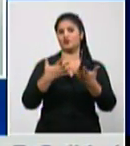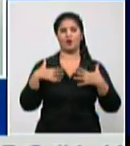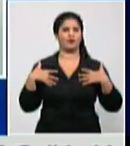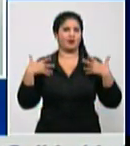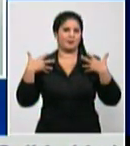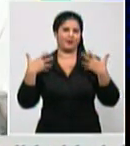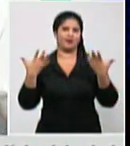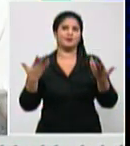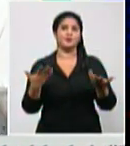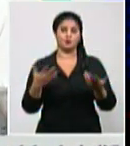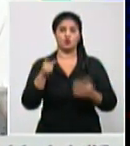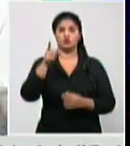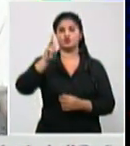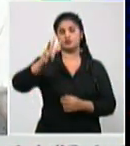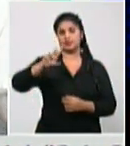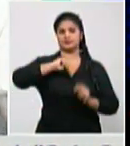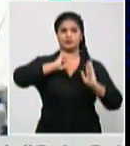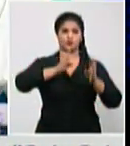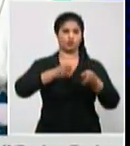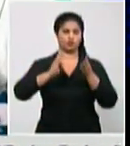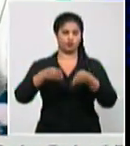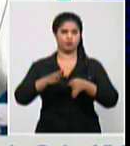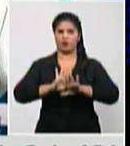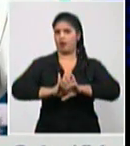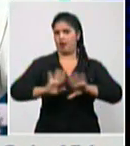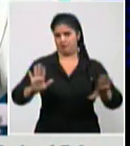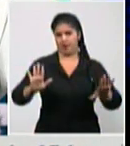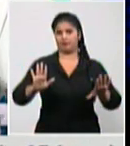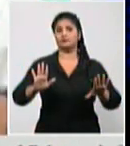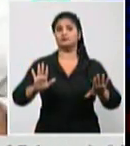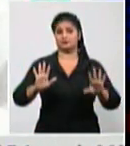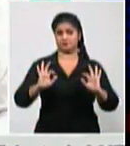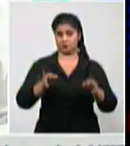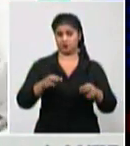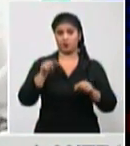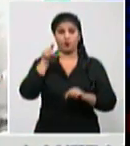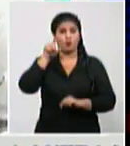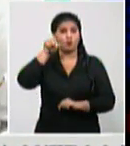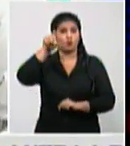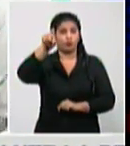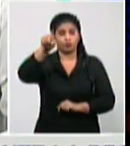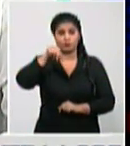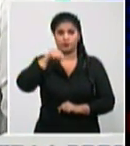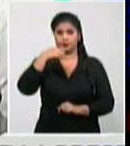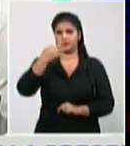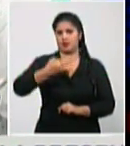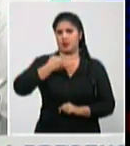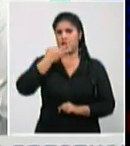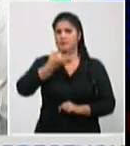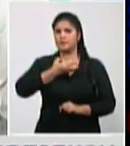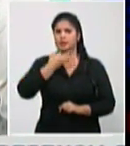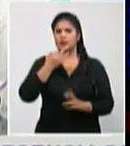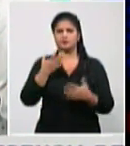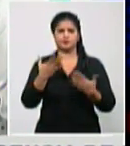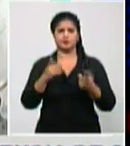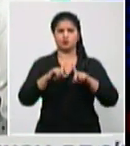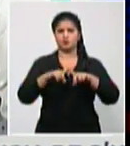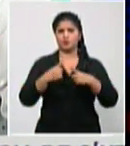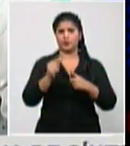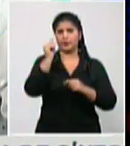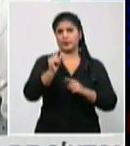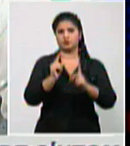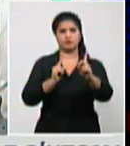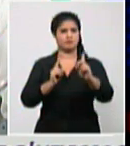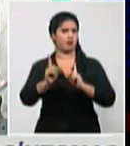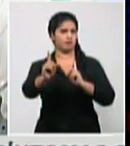millón de habitantes yo por último lo que quería referirme porque se me han acercado y creo